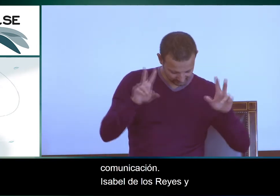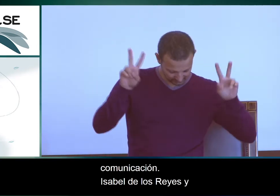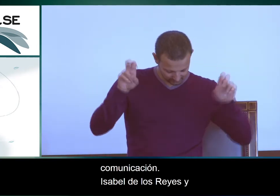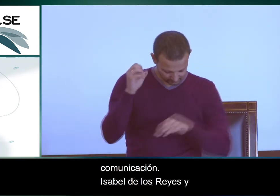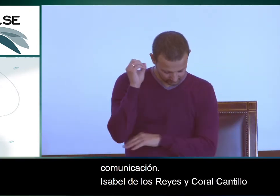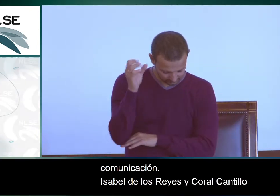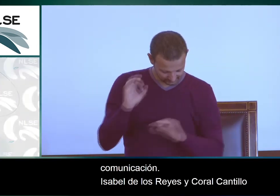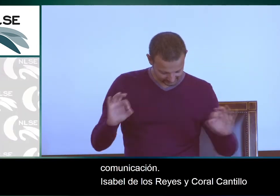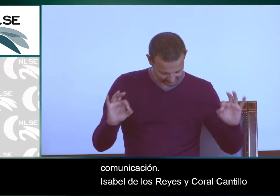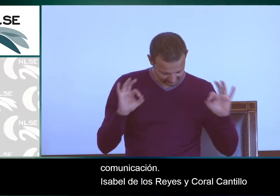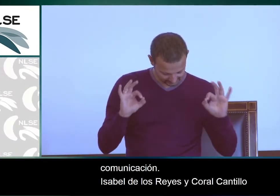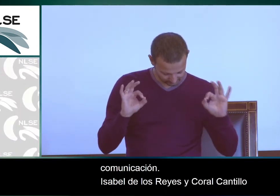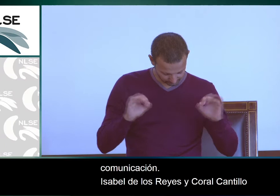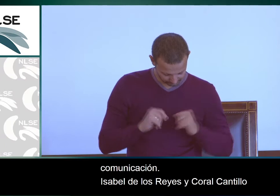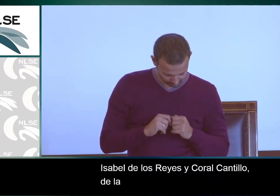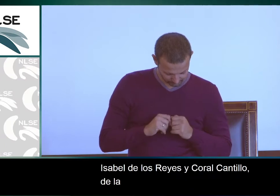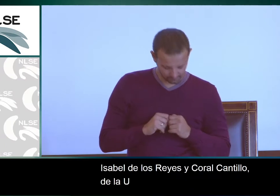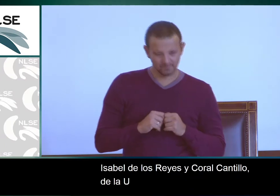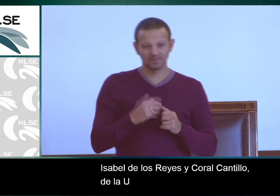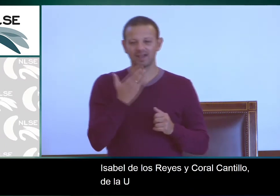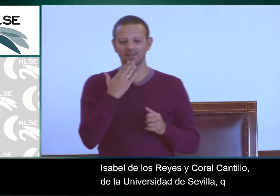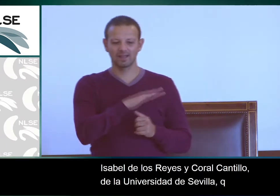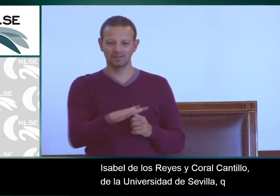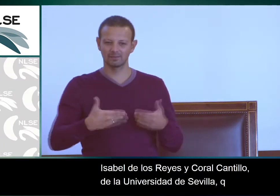Universidad de Sevilla que van a tratar la comunicación